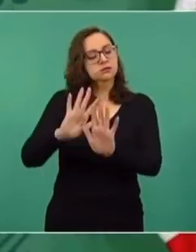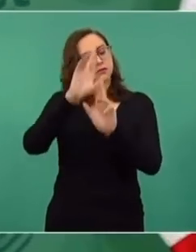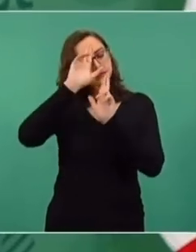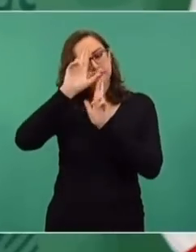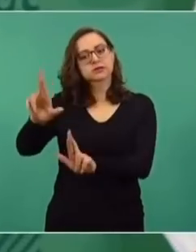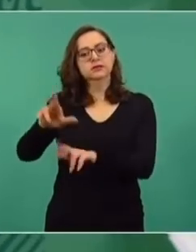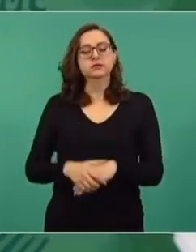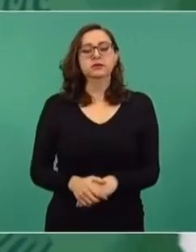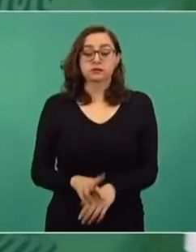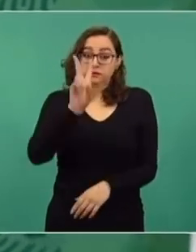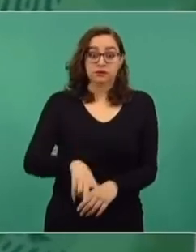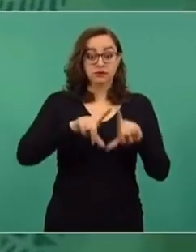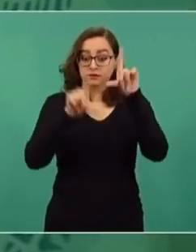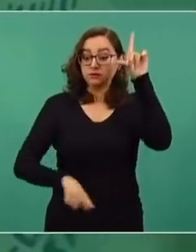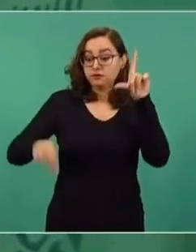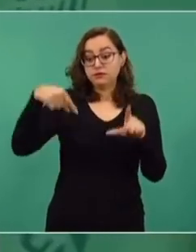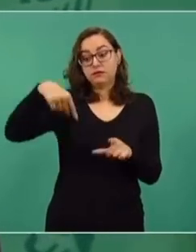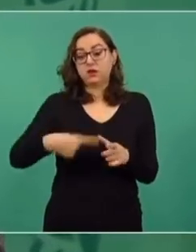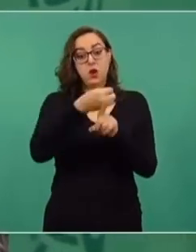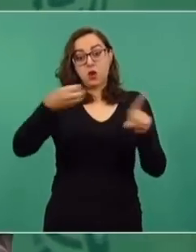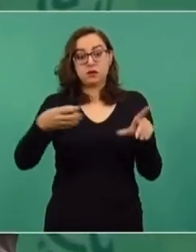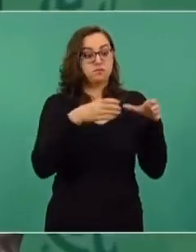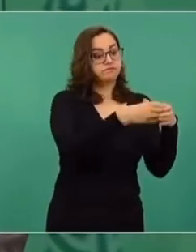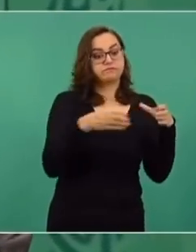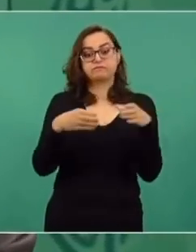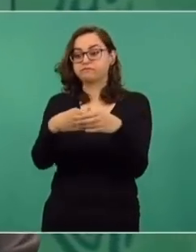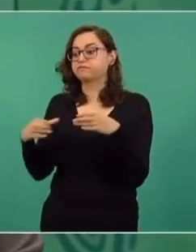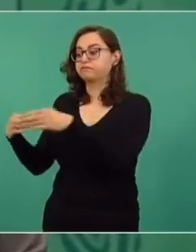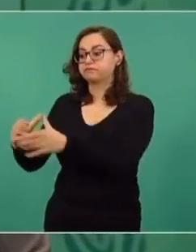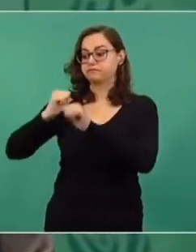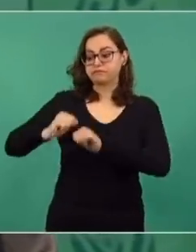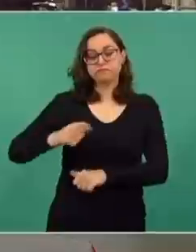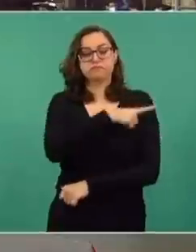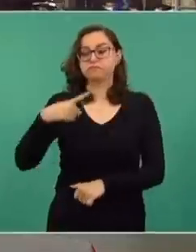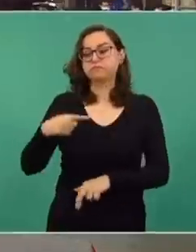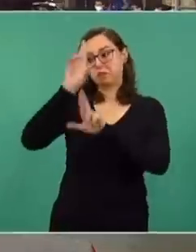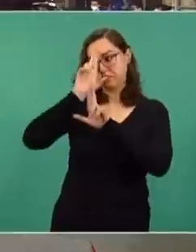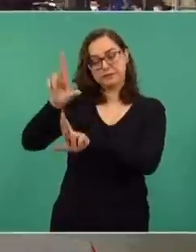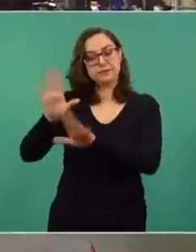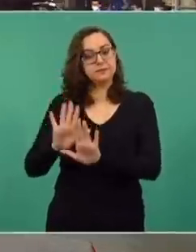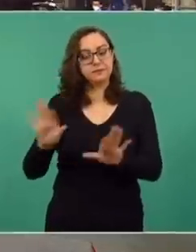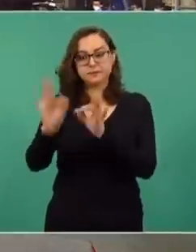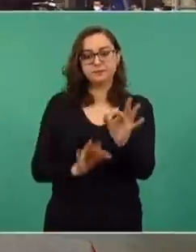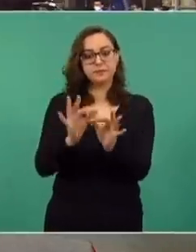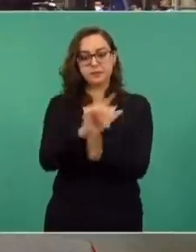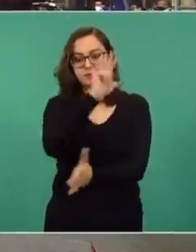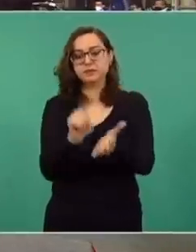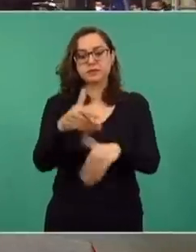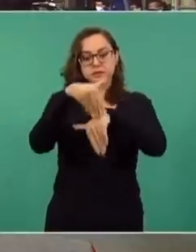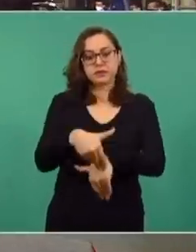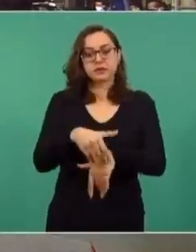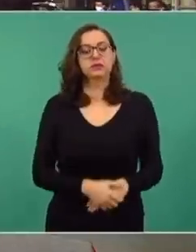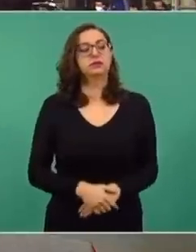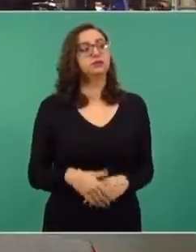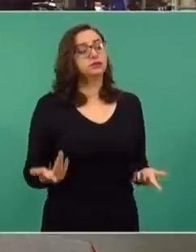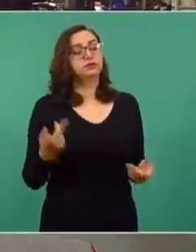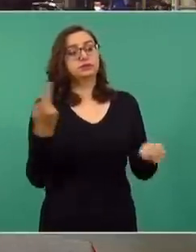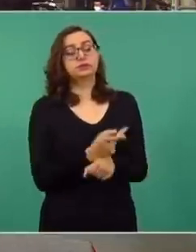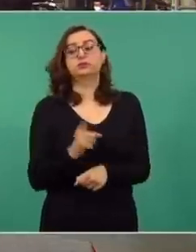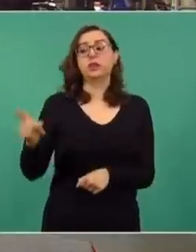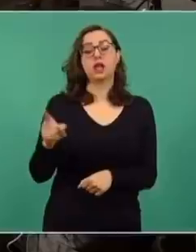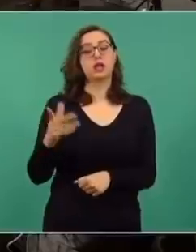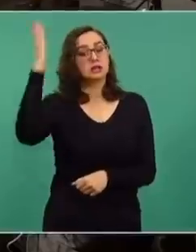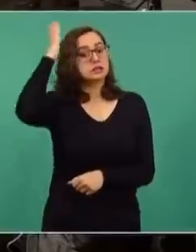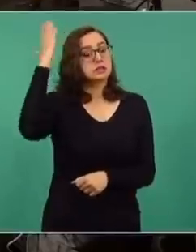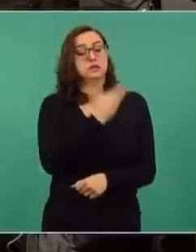queremos estar en un auténtico, en un verdadero Estado de Derecho. El presidente ministro de la Corte afirmó que las características personales de este tipo de delincuentes